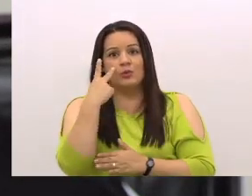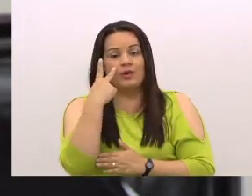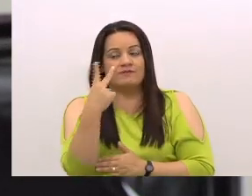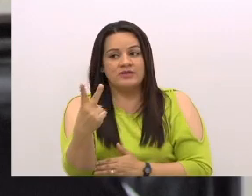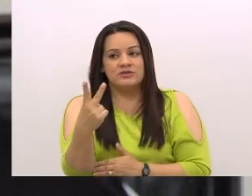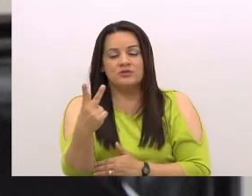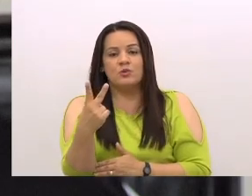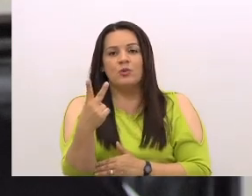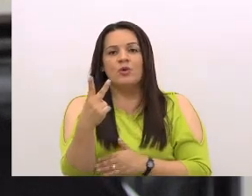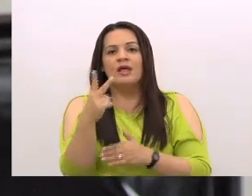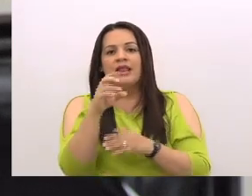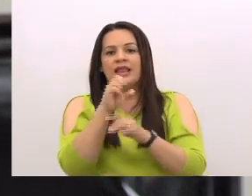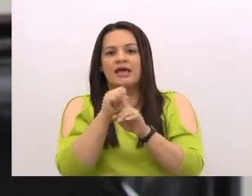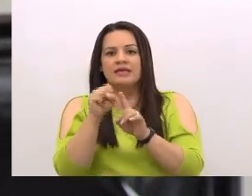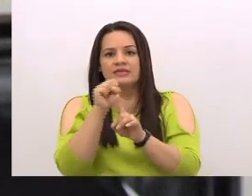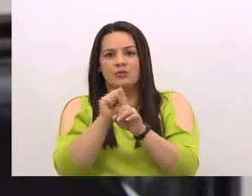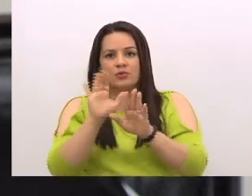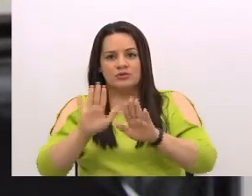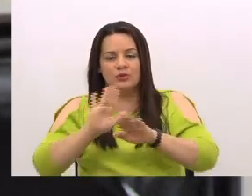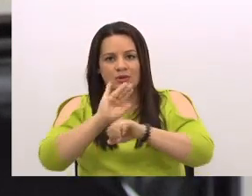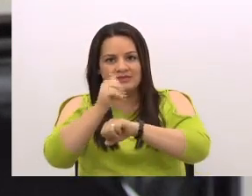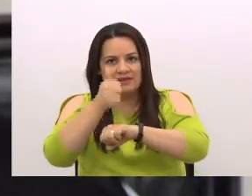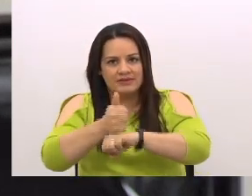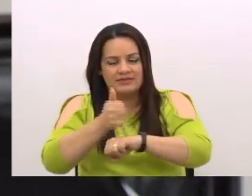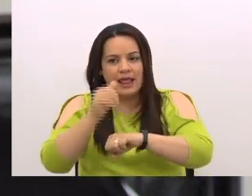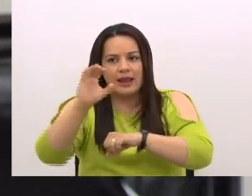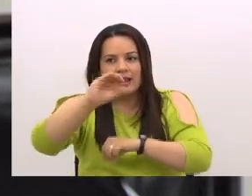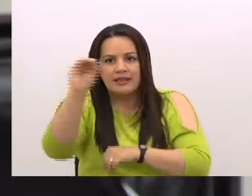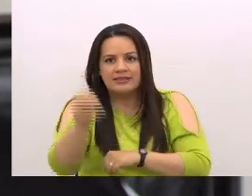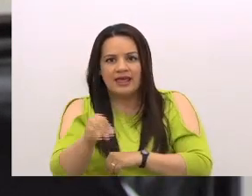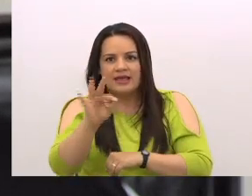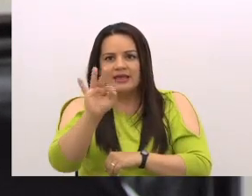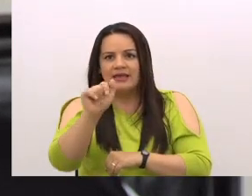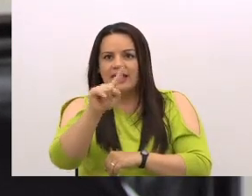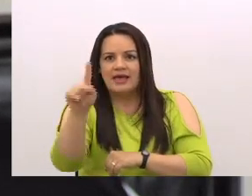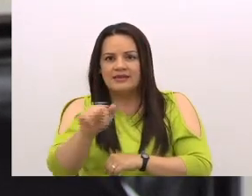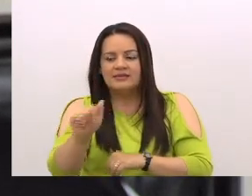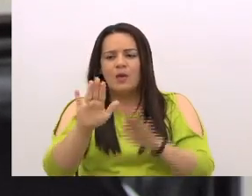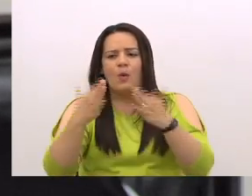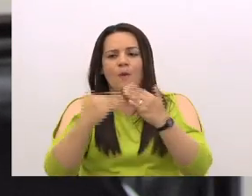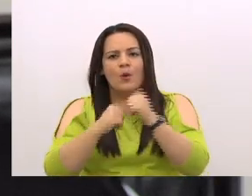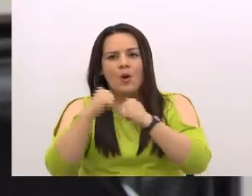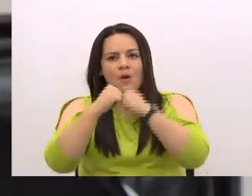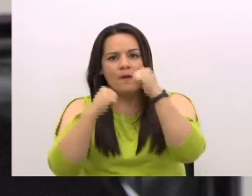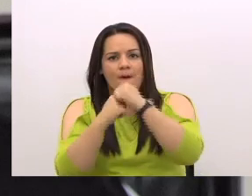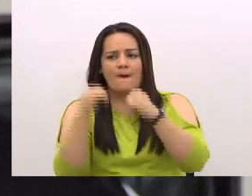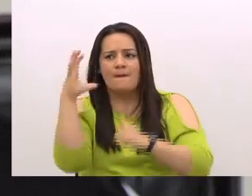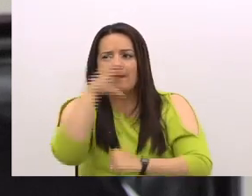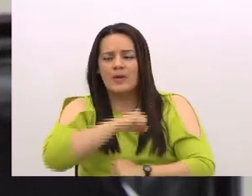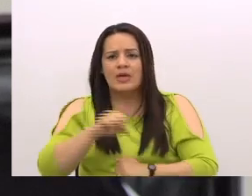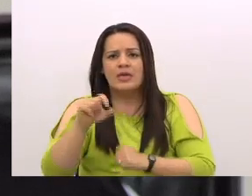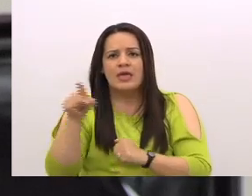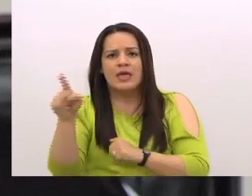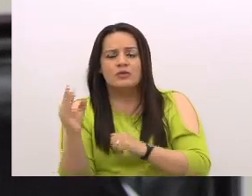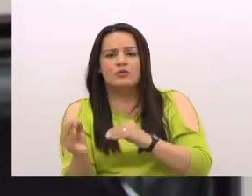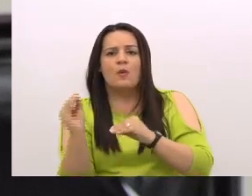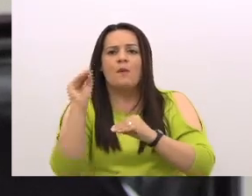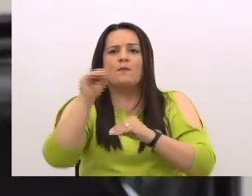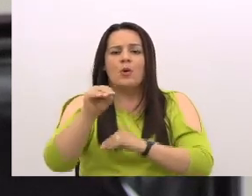de lo que llaman la tasa y cómo se estructura, me doy cuenta que ponen hasta cuatro veces